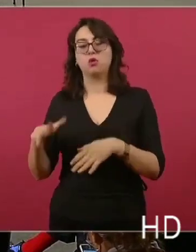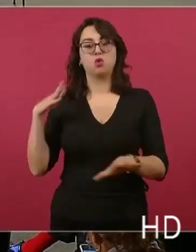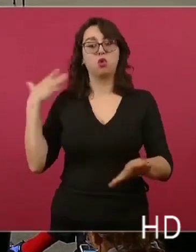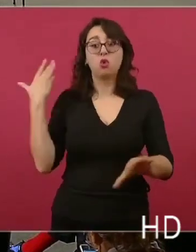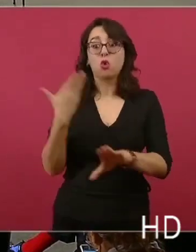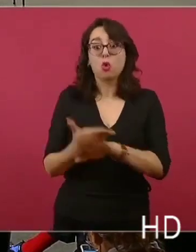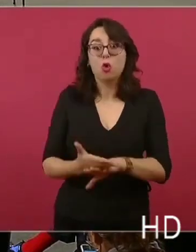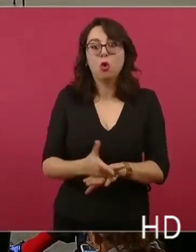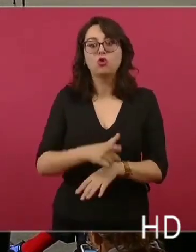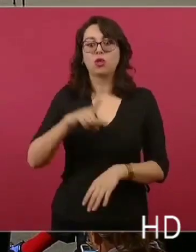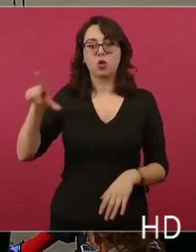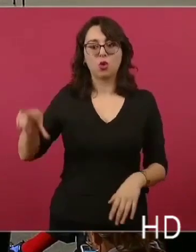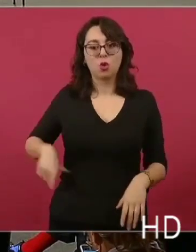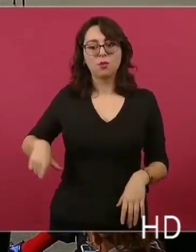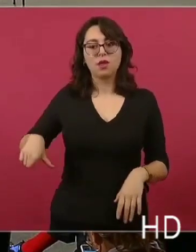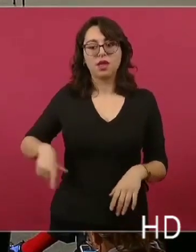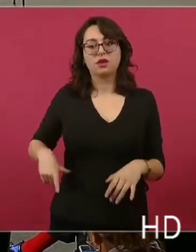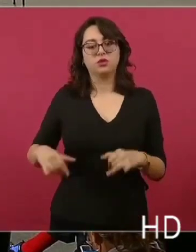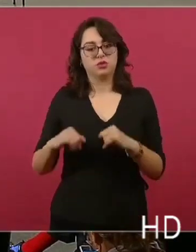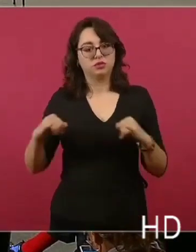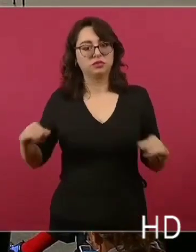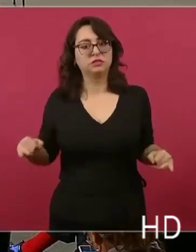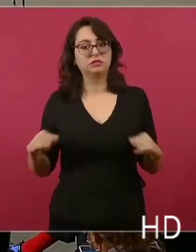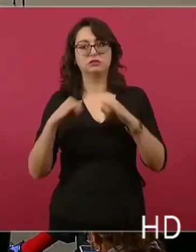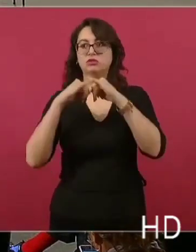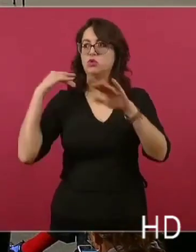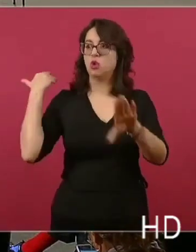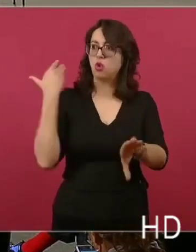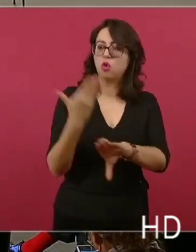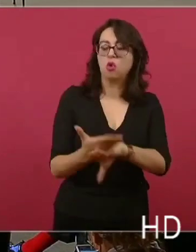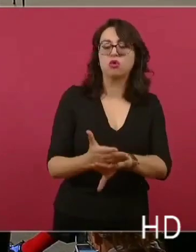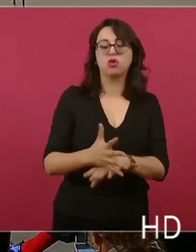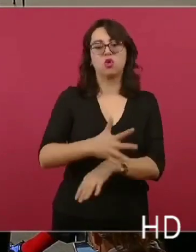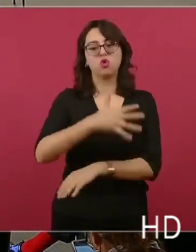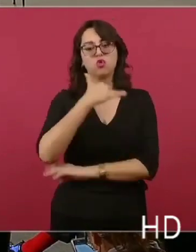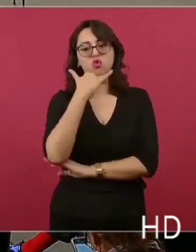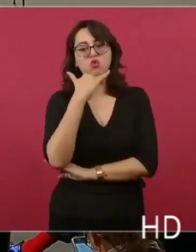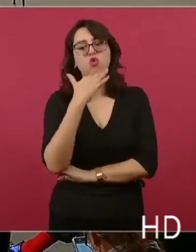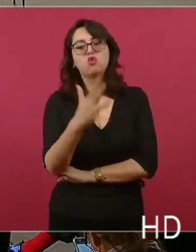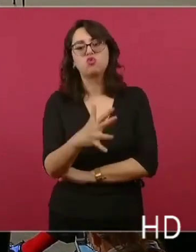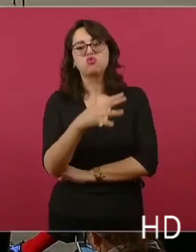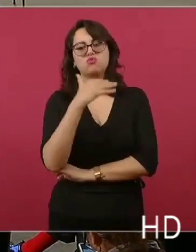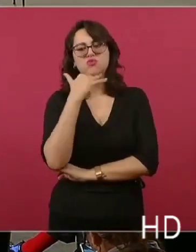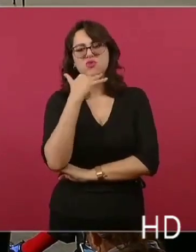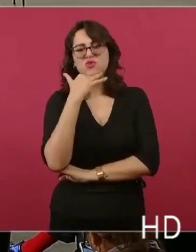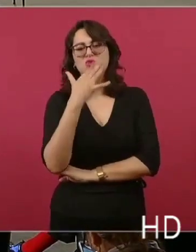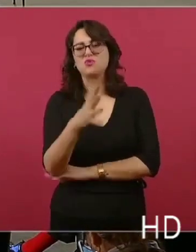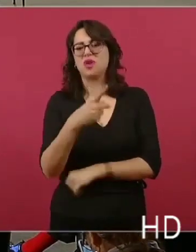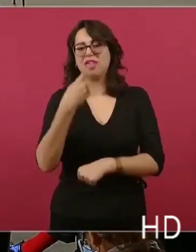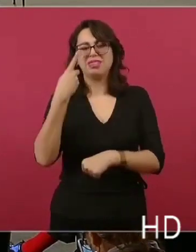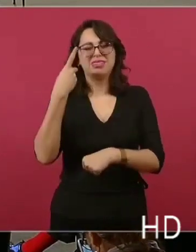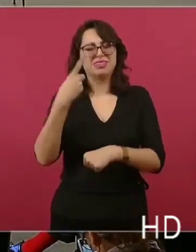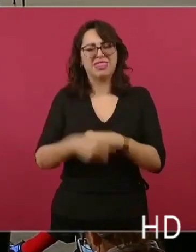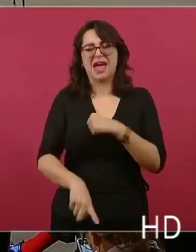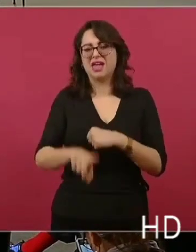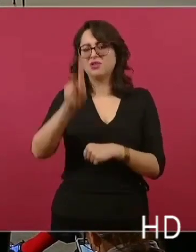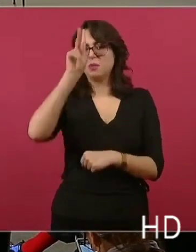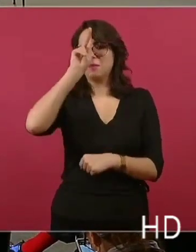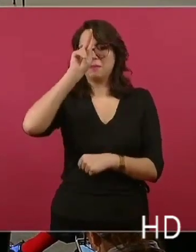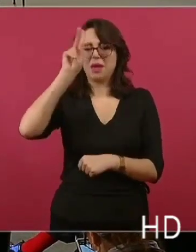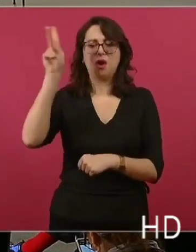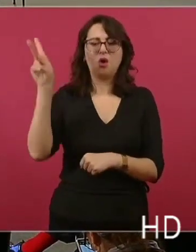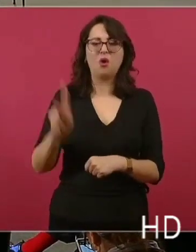funcionamiento de las instituciones públicas. Tenemos una herencia, bueno, ustedes lo viven a diario